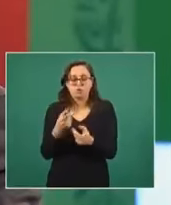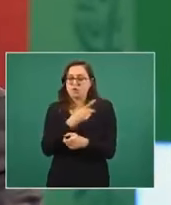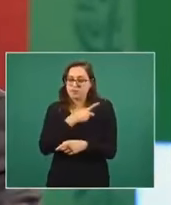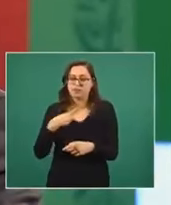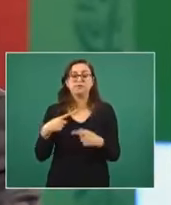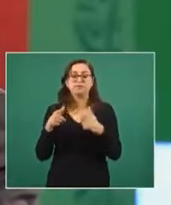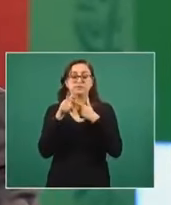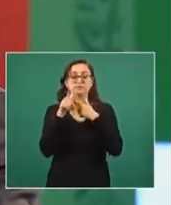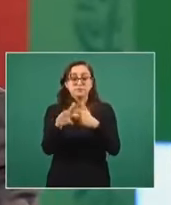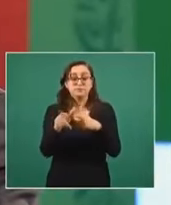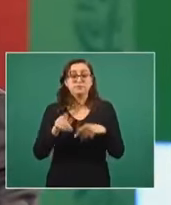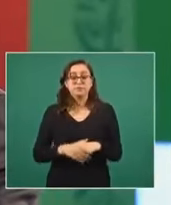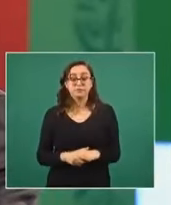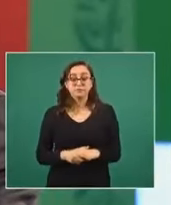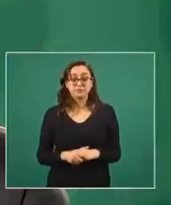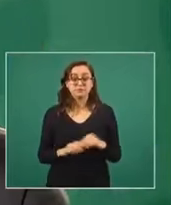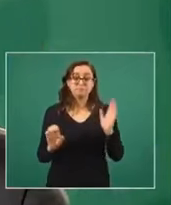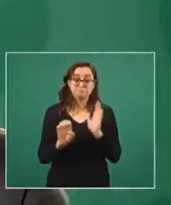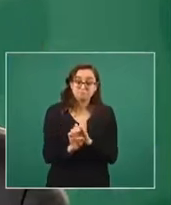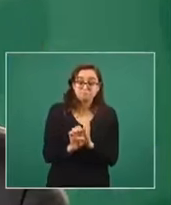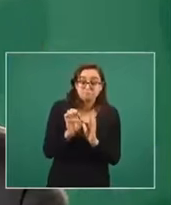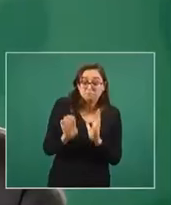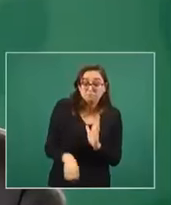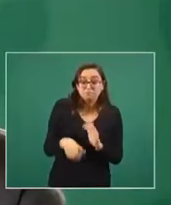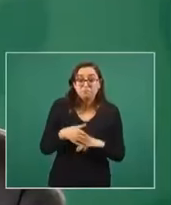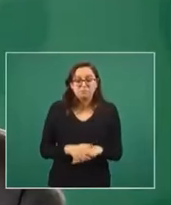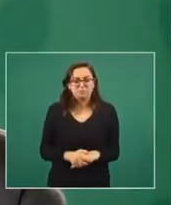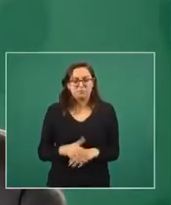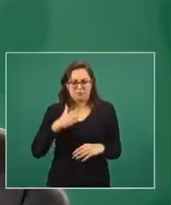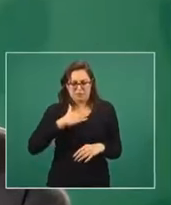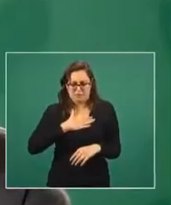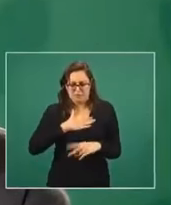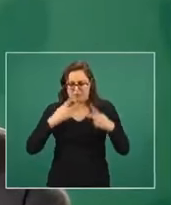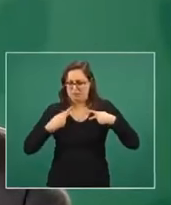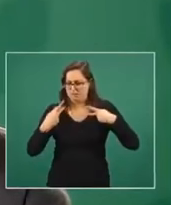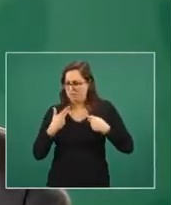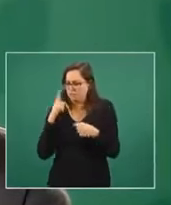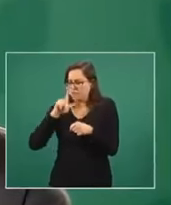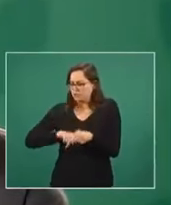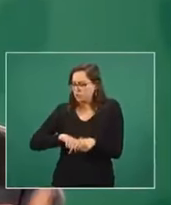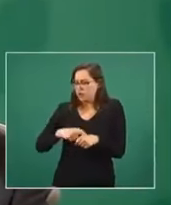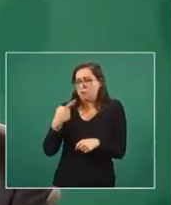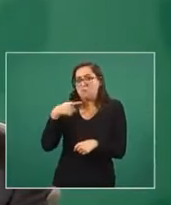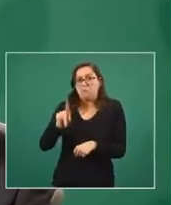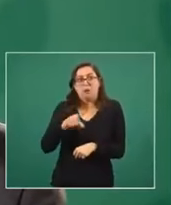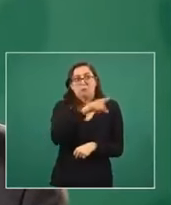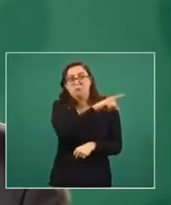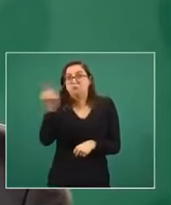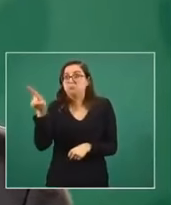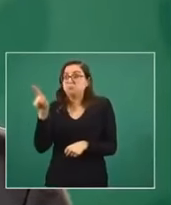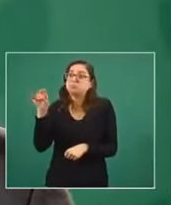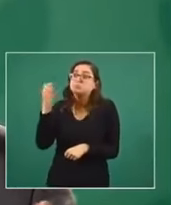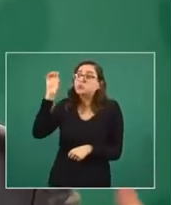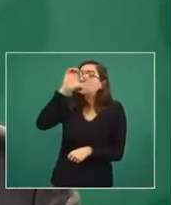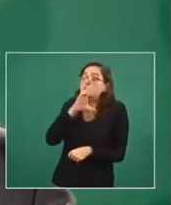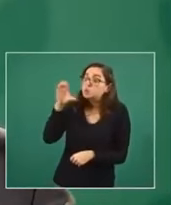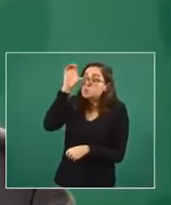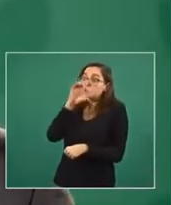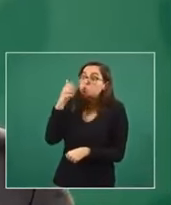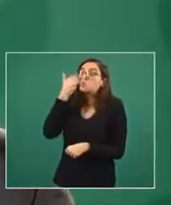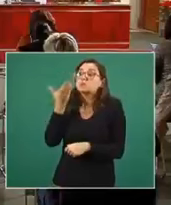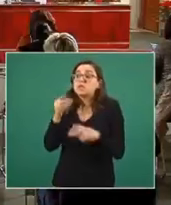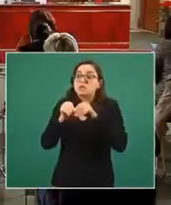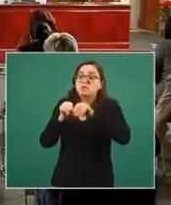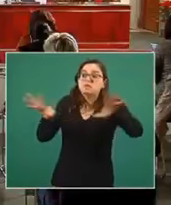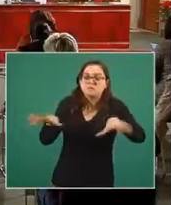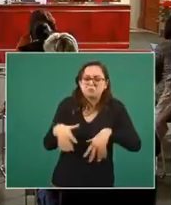sociales. Por ejemplo, y ya que algunos aspectos de medida privada podrían ser de interés público o instructivos, es